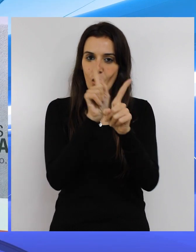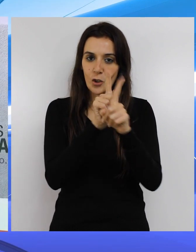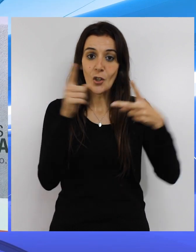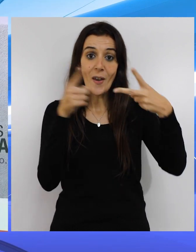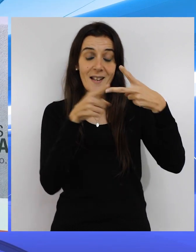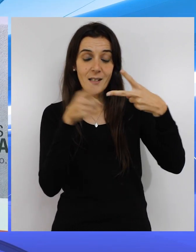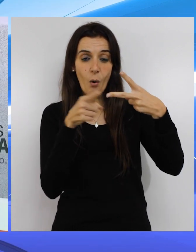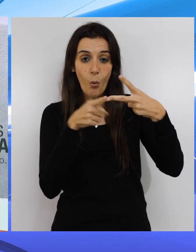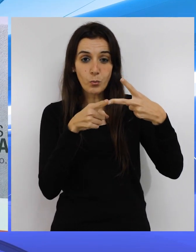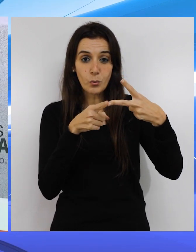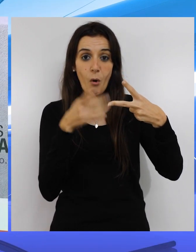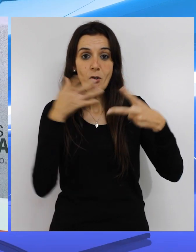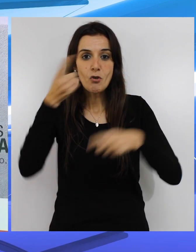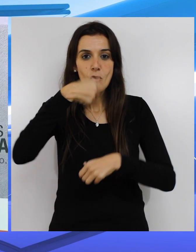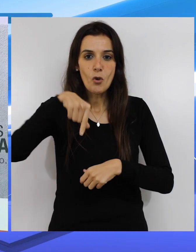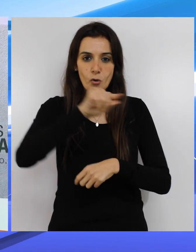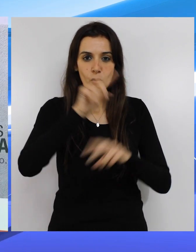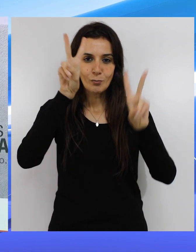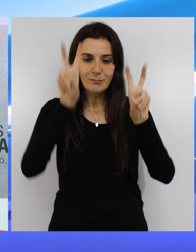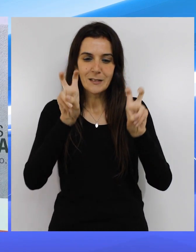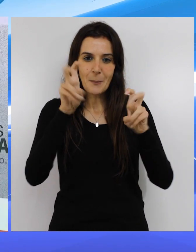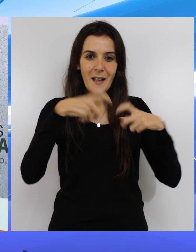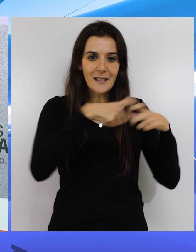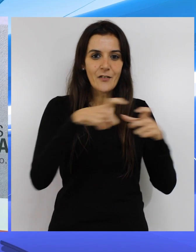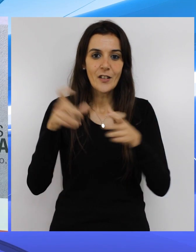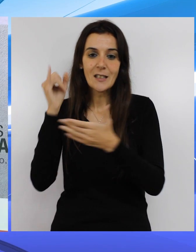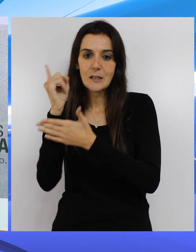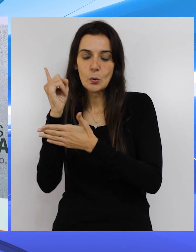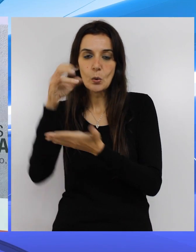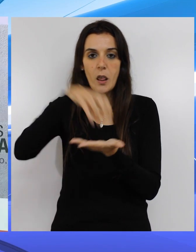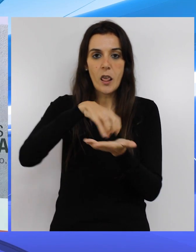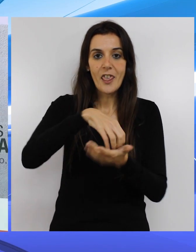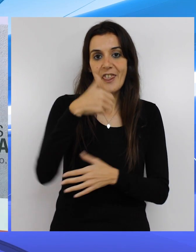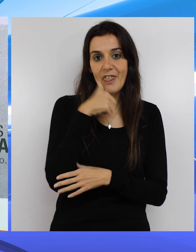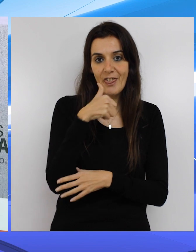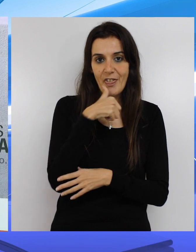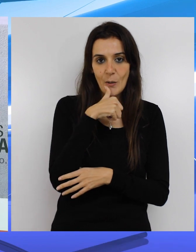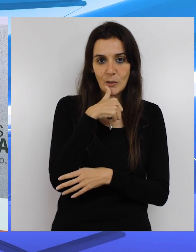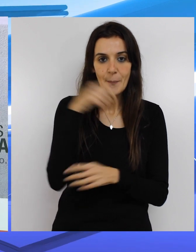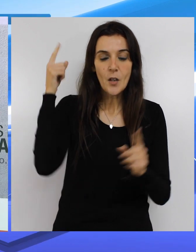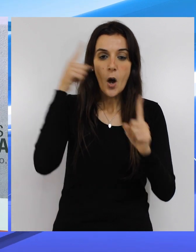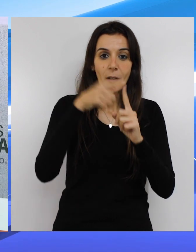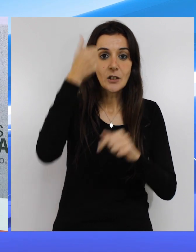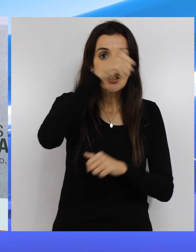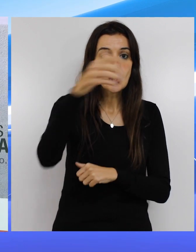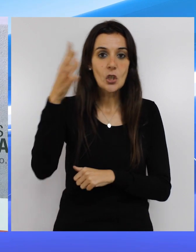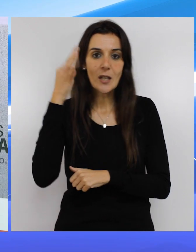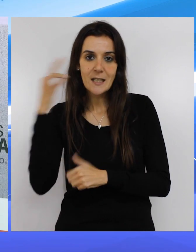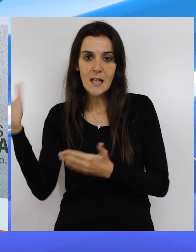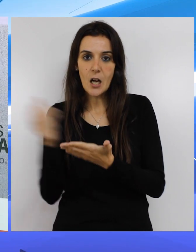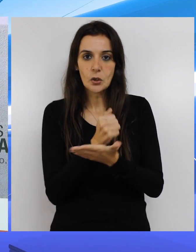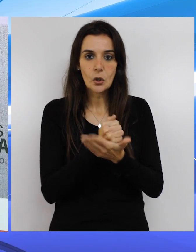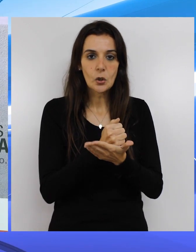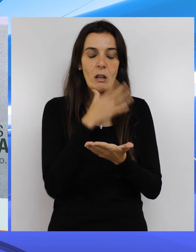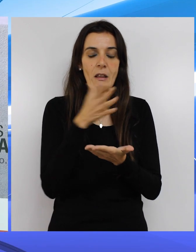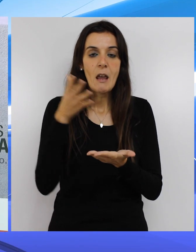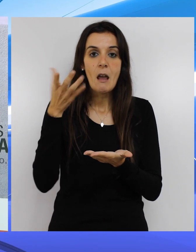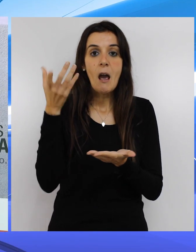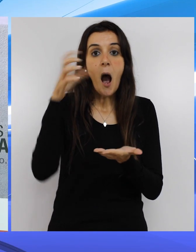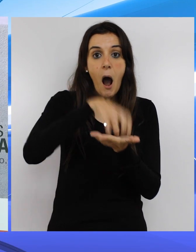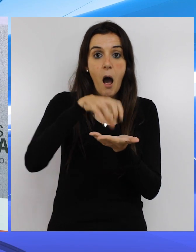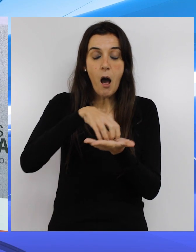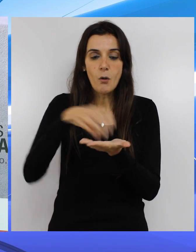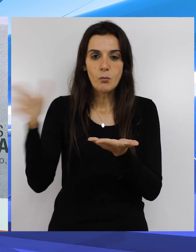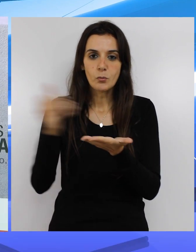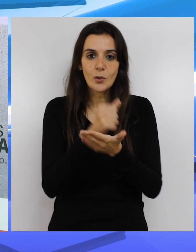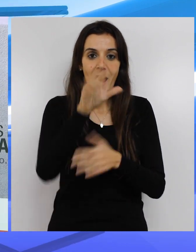línea en la que hemos entrado en los diferentes institutos de la ciudad donde los chicos y chicas de esos centros han